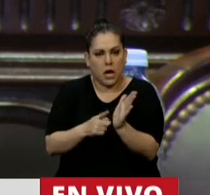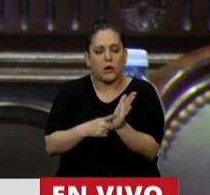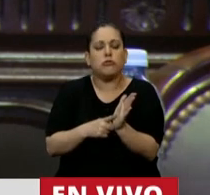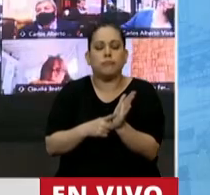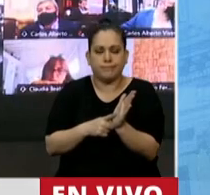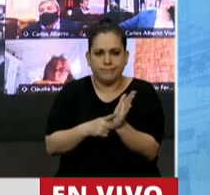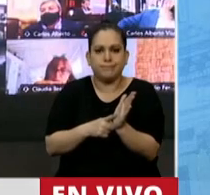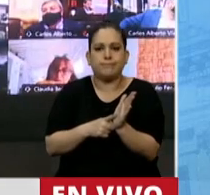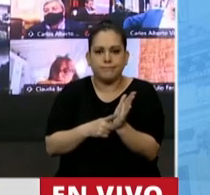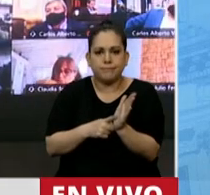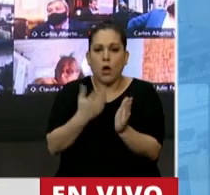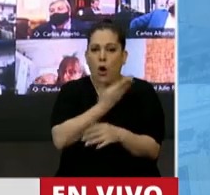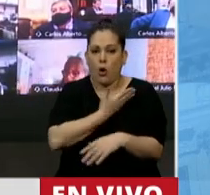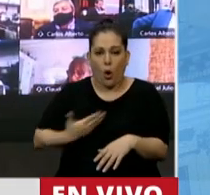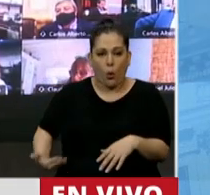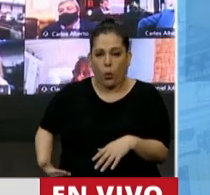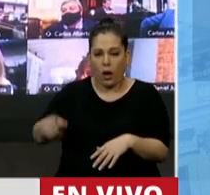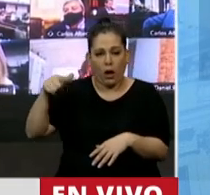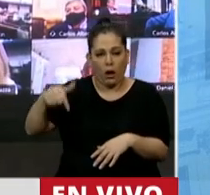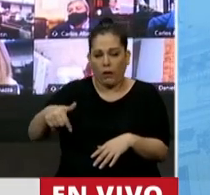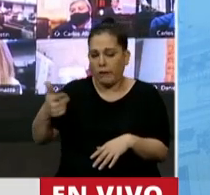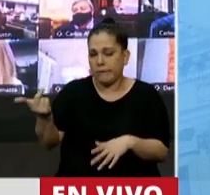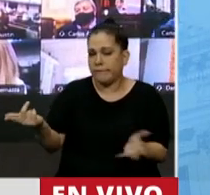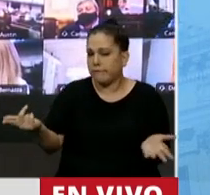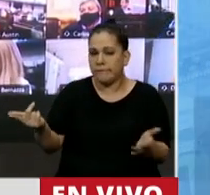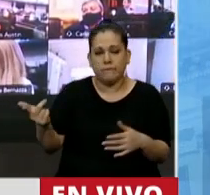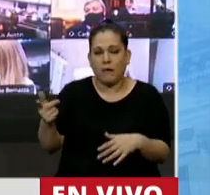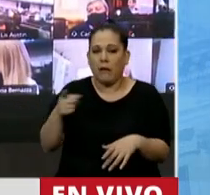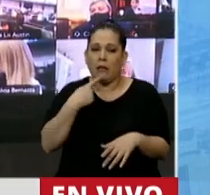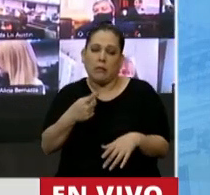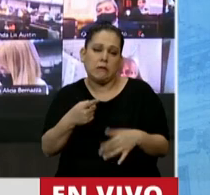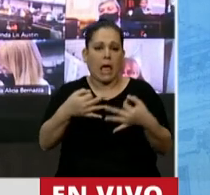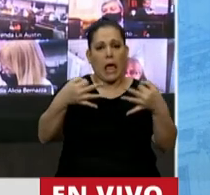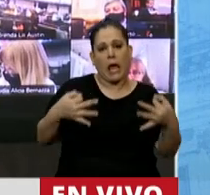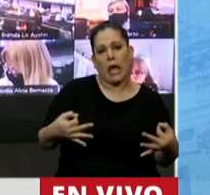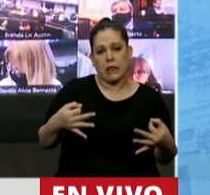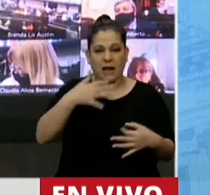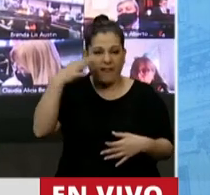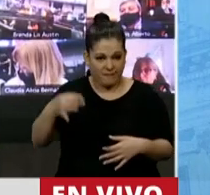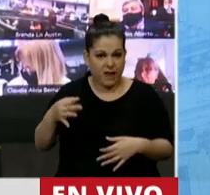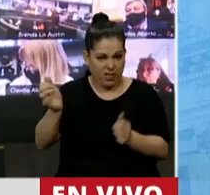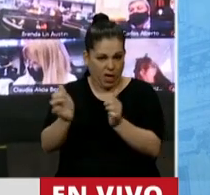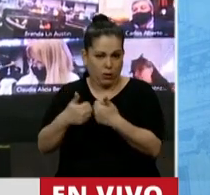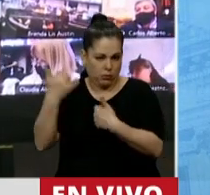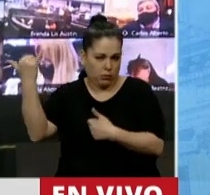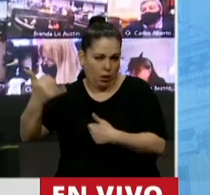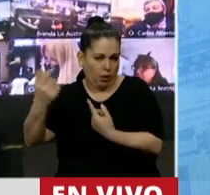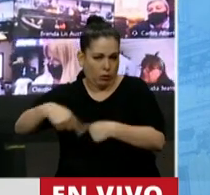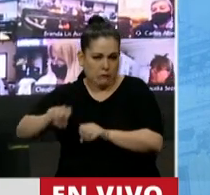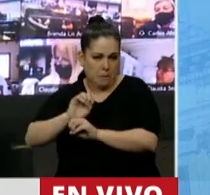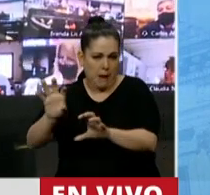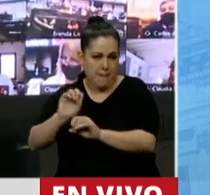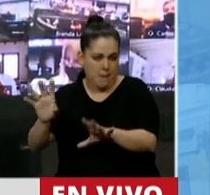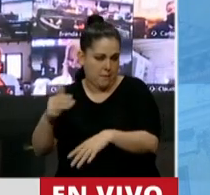un gobierno que recurre a los eufemismos para vestir de épica todo lo que acomete y en especial aquellas